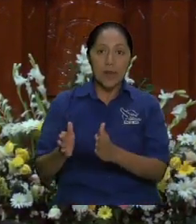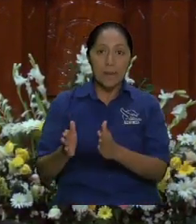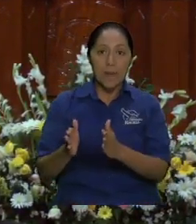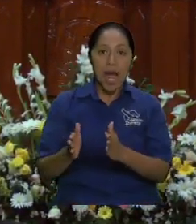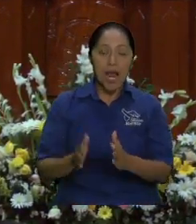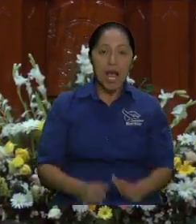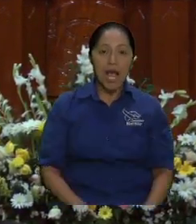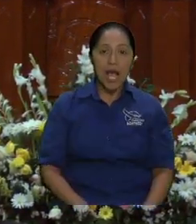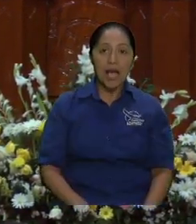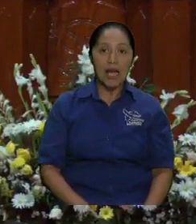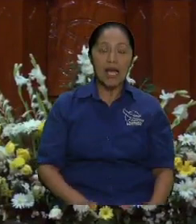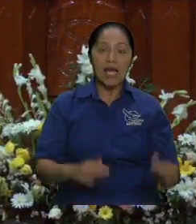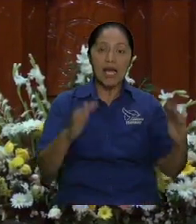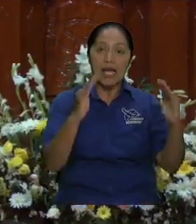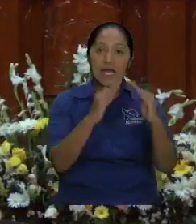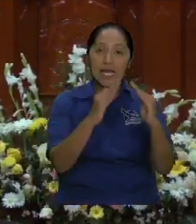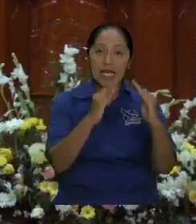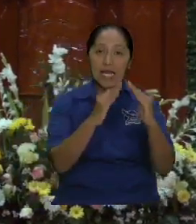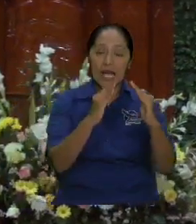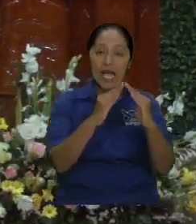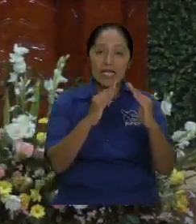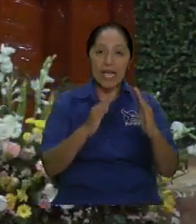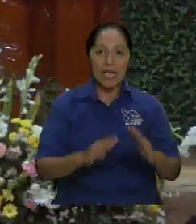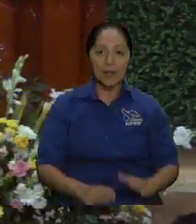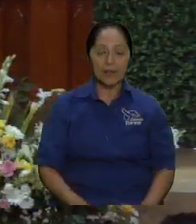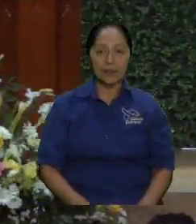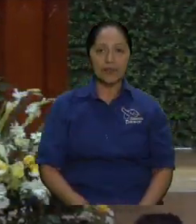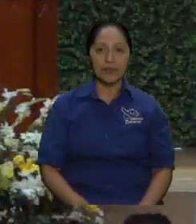Si no es mortal la cosa, ¿verdad?